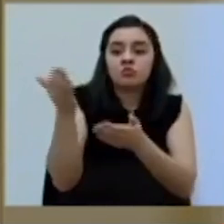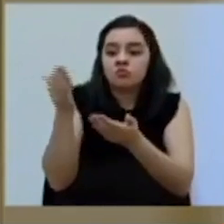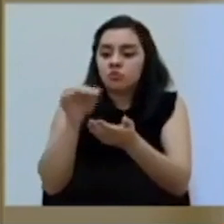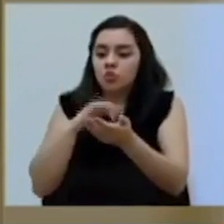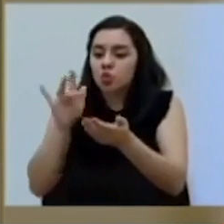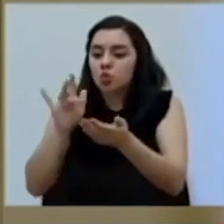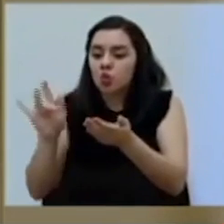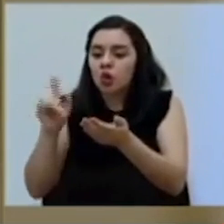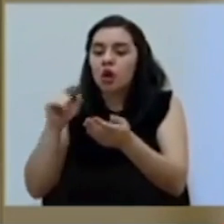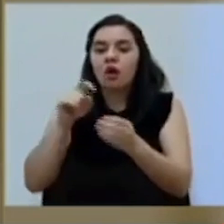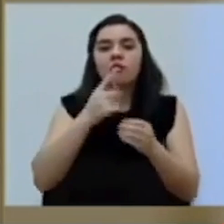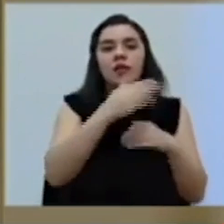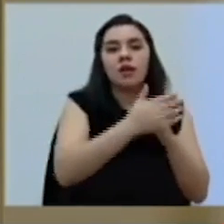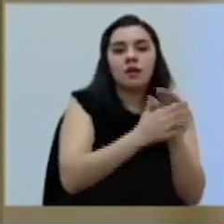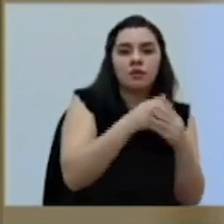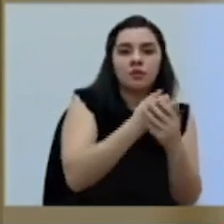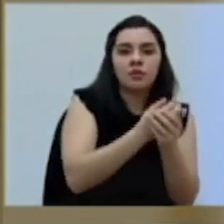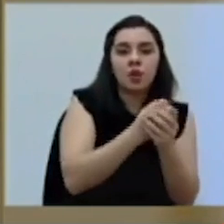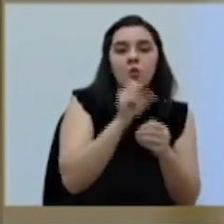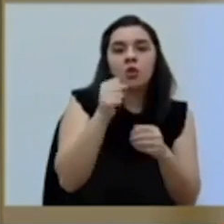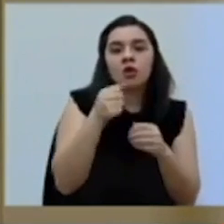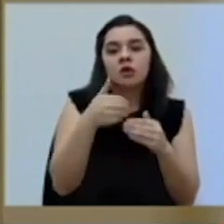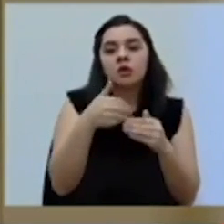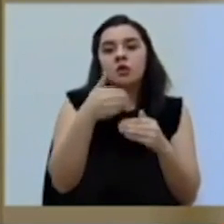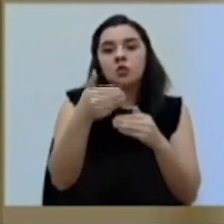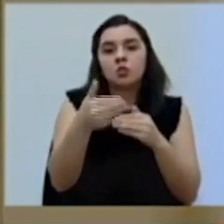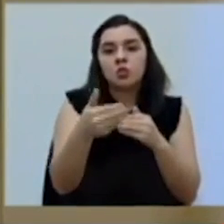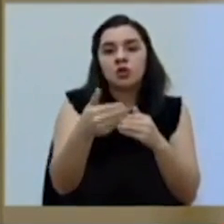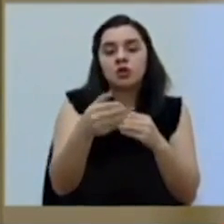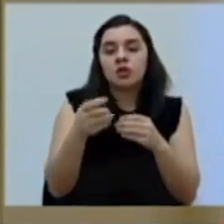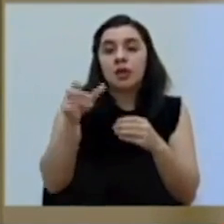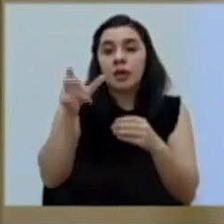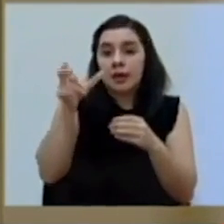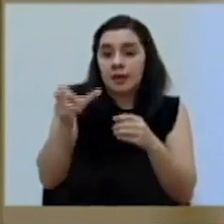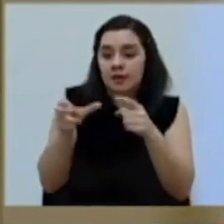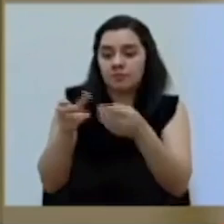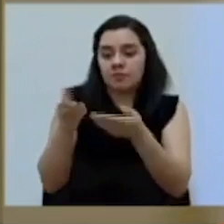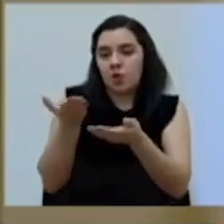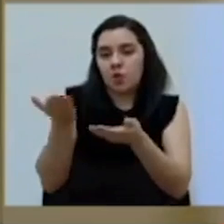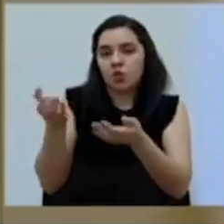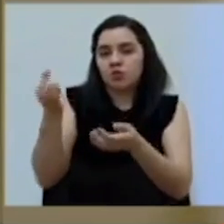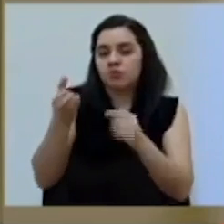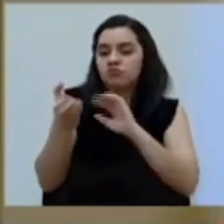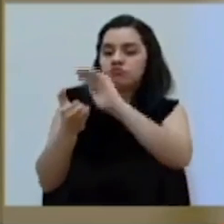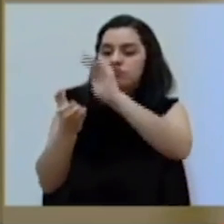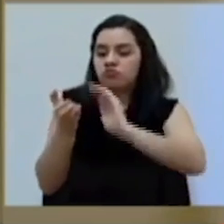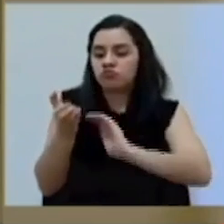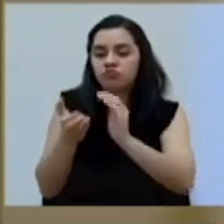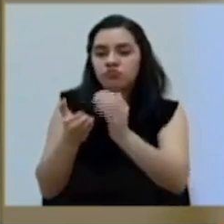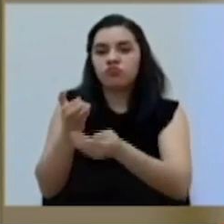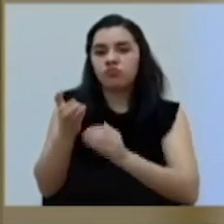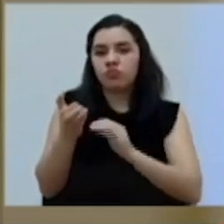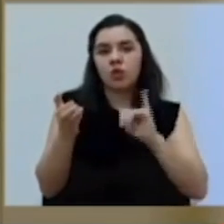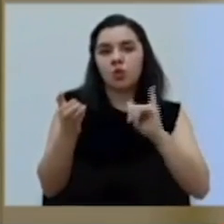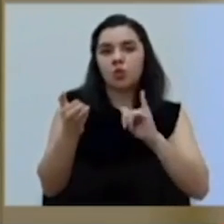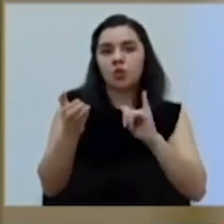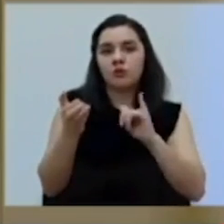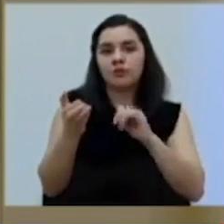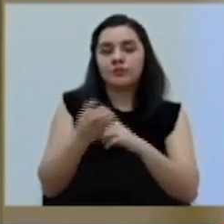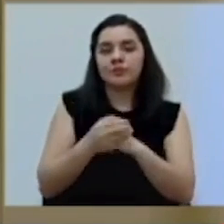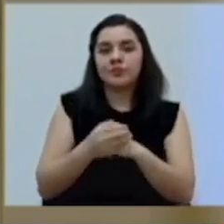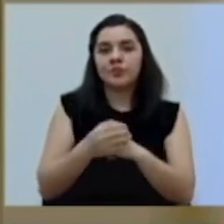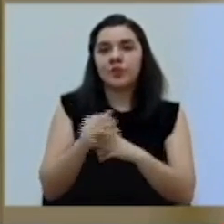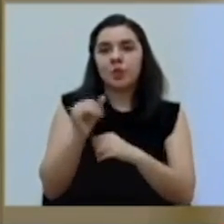o bien también puede haber algún tipo de desinfección al objeto si es que se va a consumir en algún lado y siempre y en el objeto